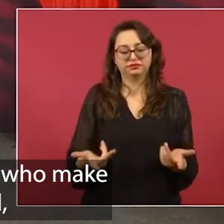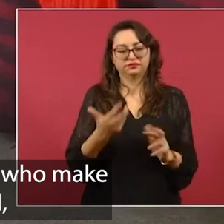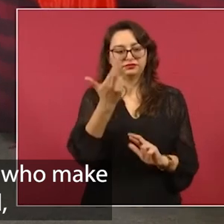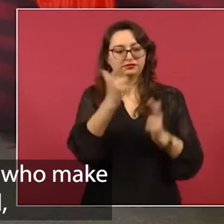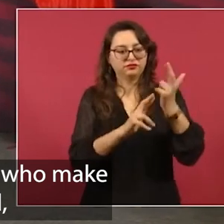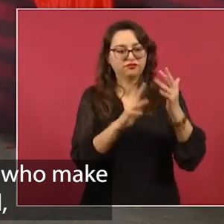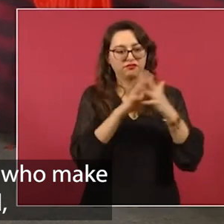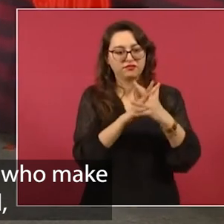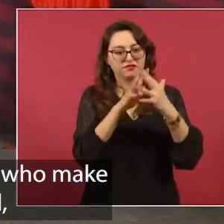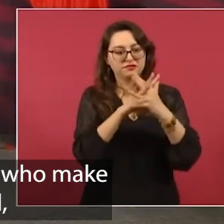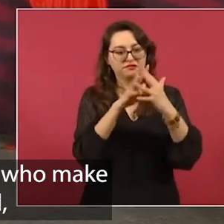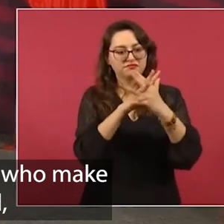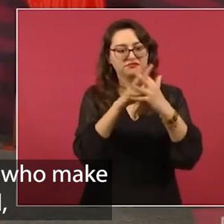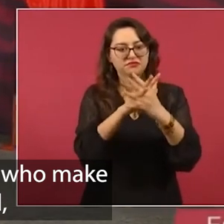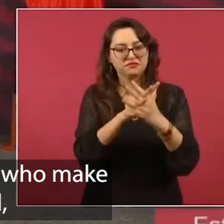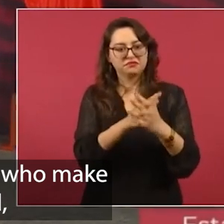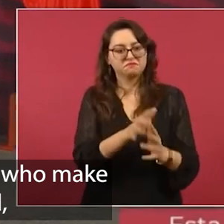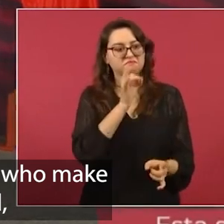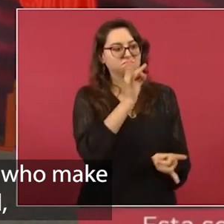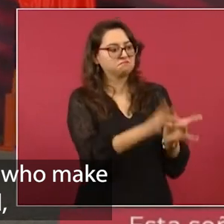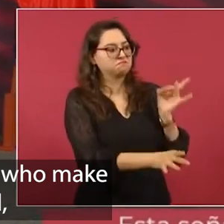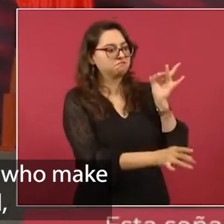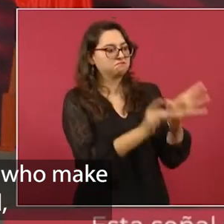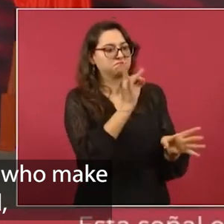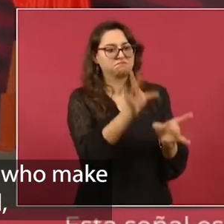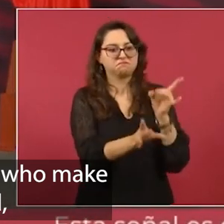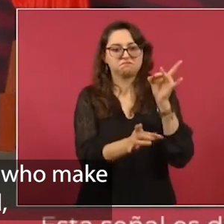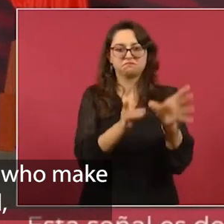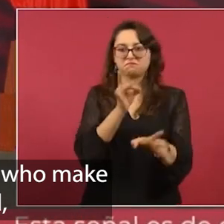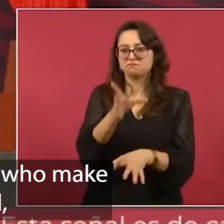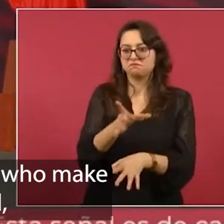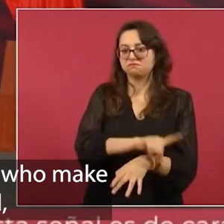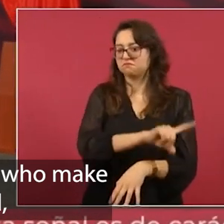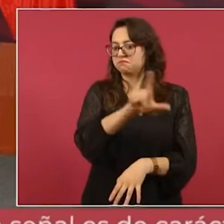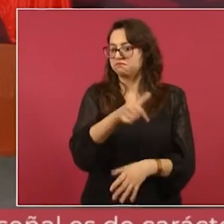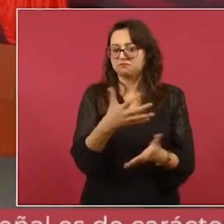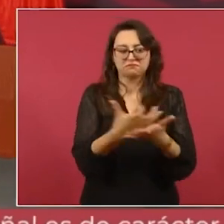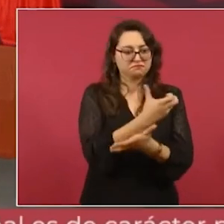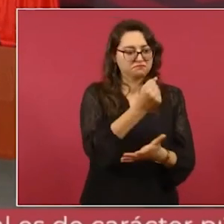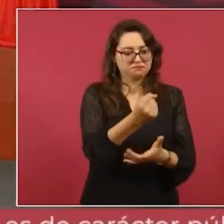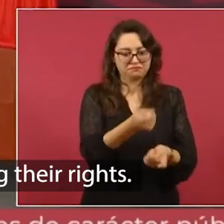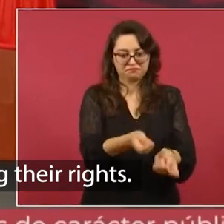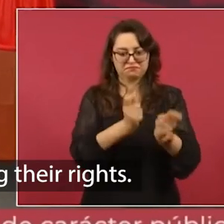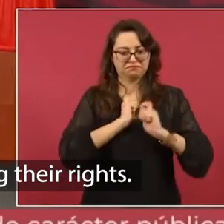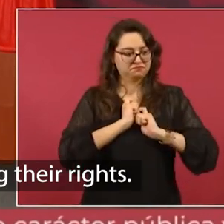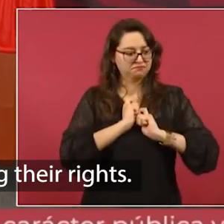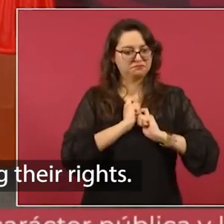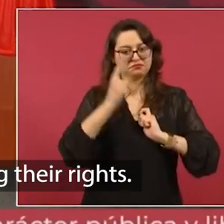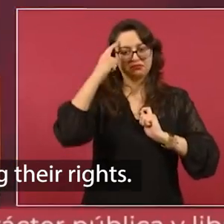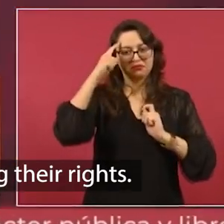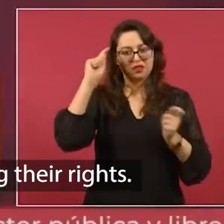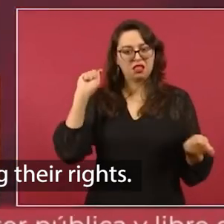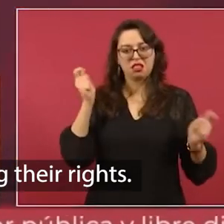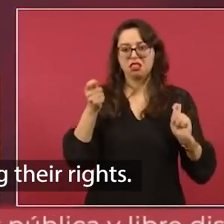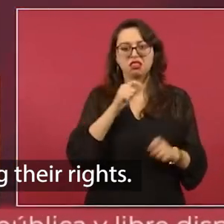se echa a perder cuando